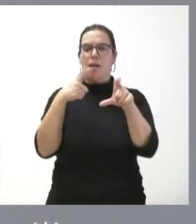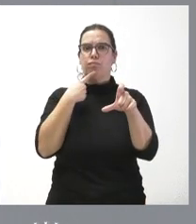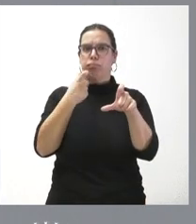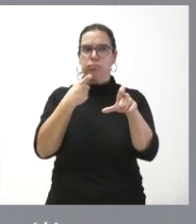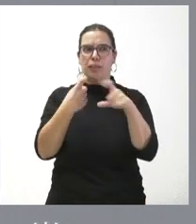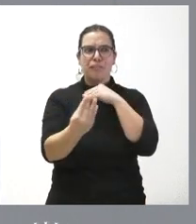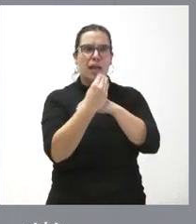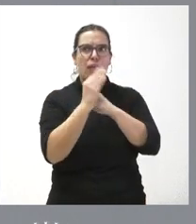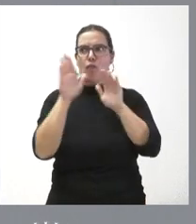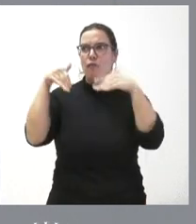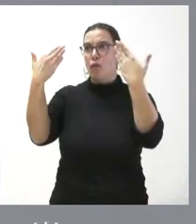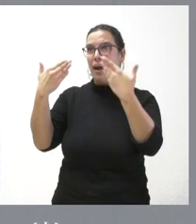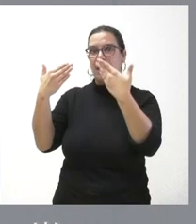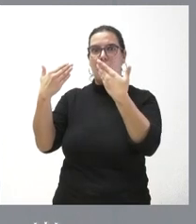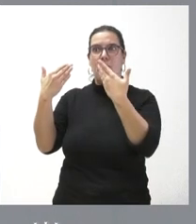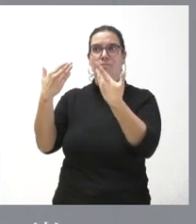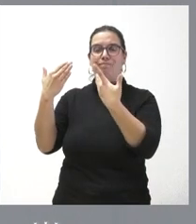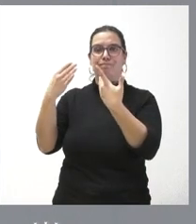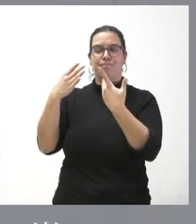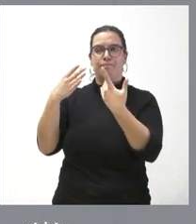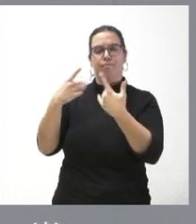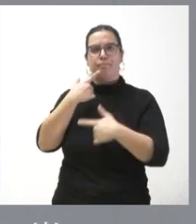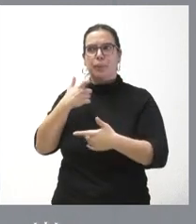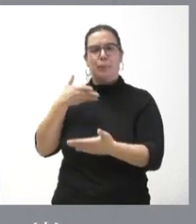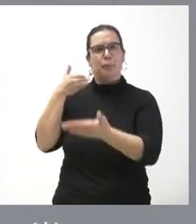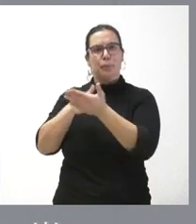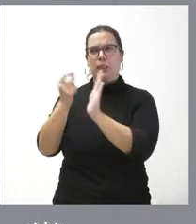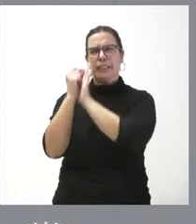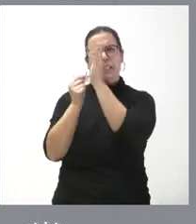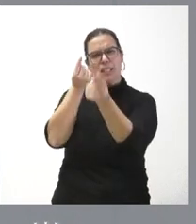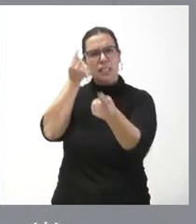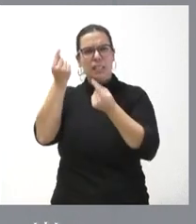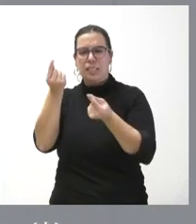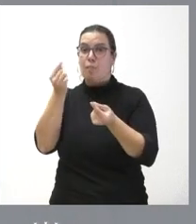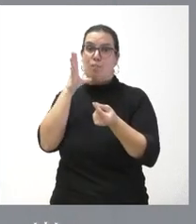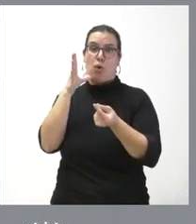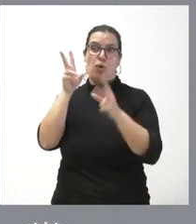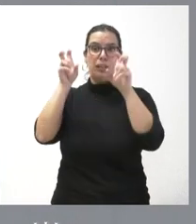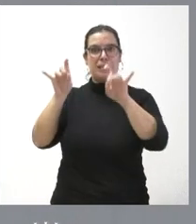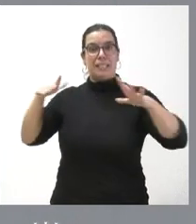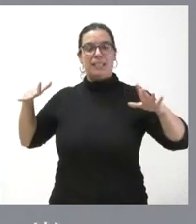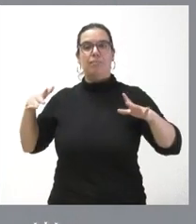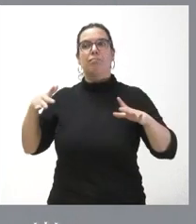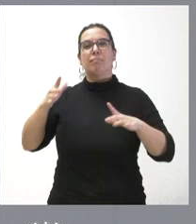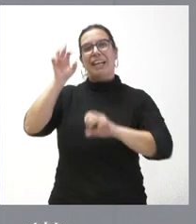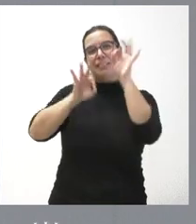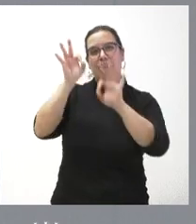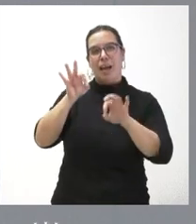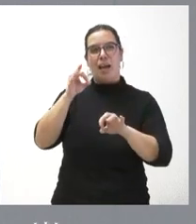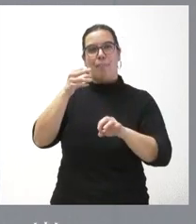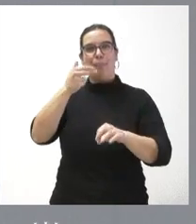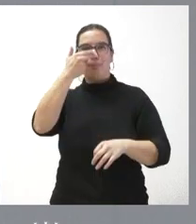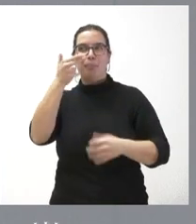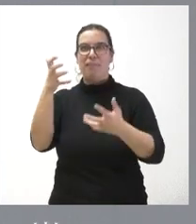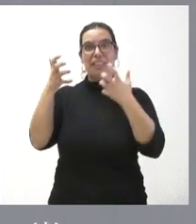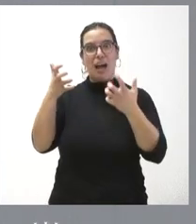financiarse en los mercados en un contexto de retracción del crédito y tienen dificultades para hacerlo a tipos de interés ventajosos, en un contexto que